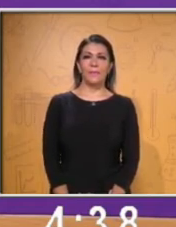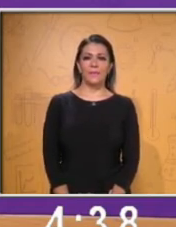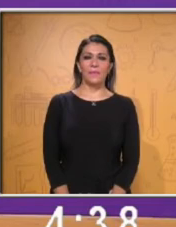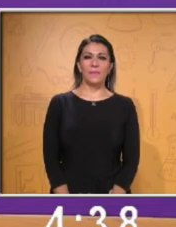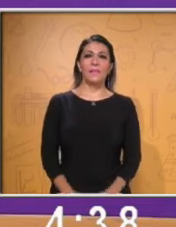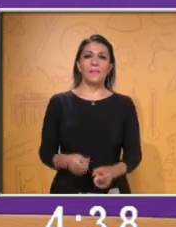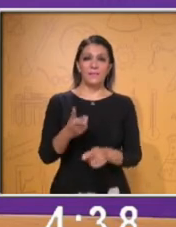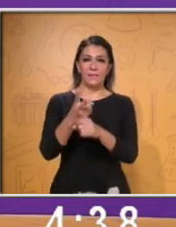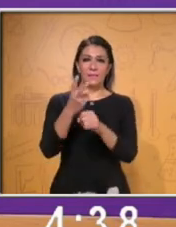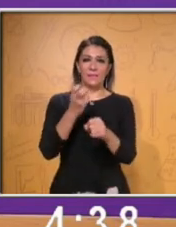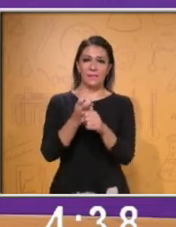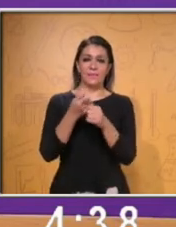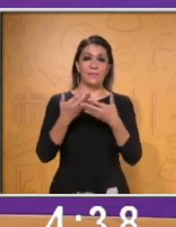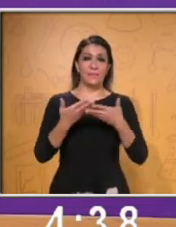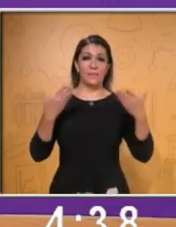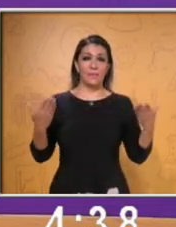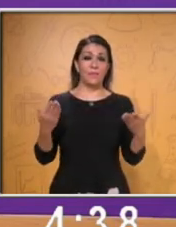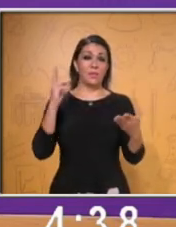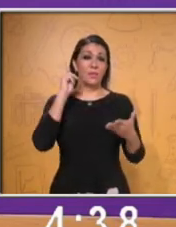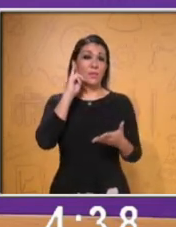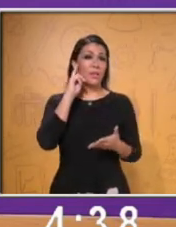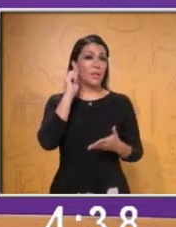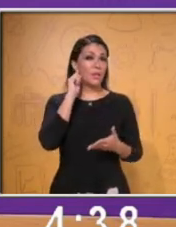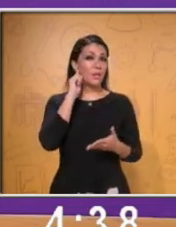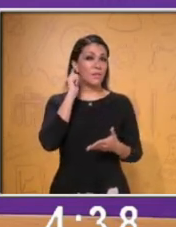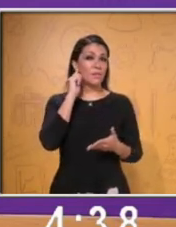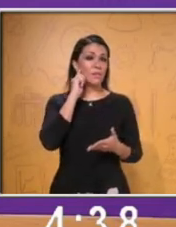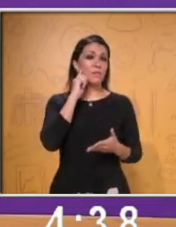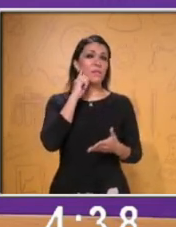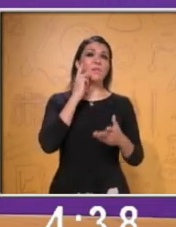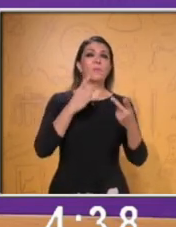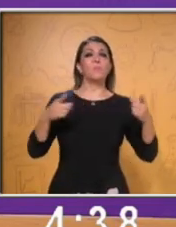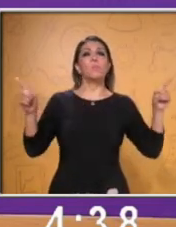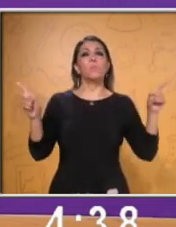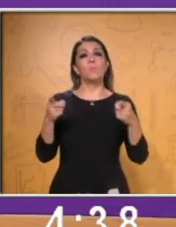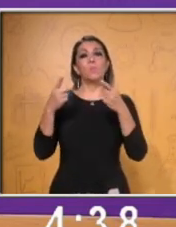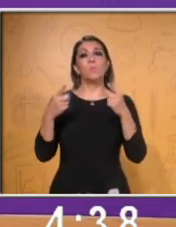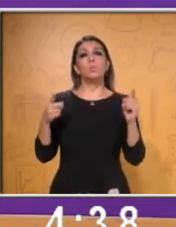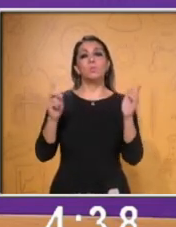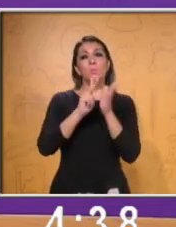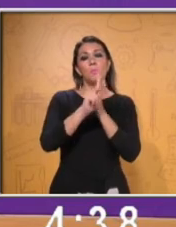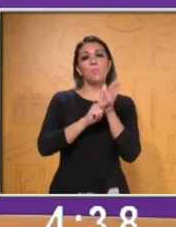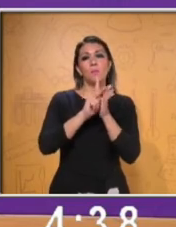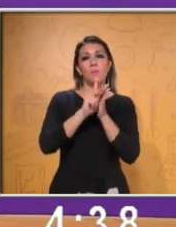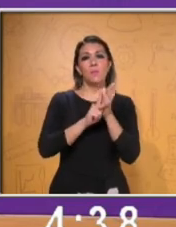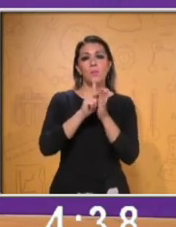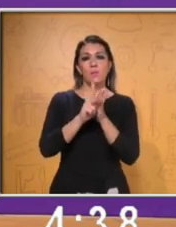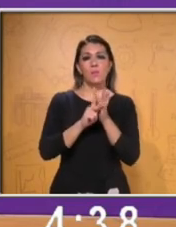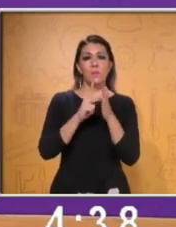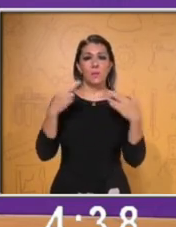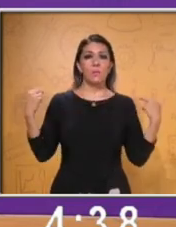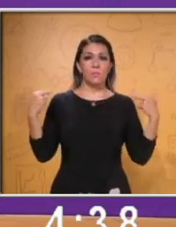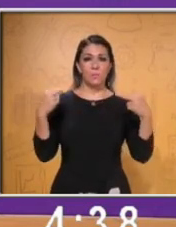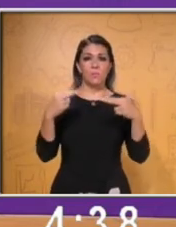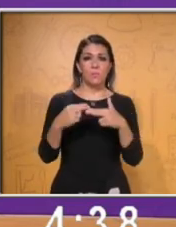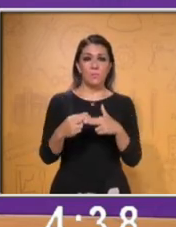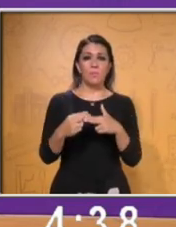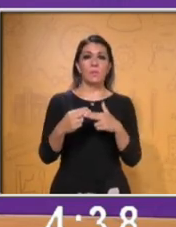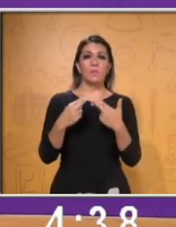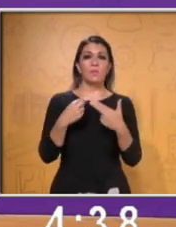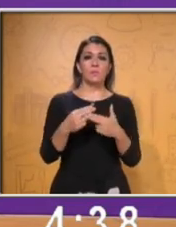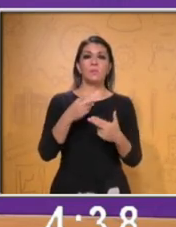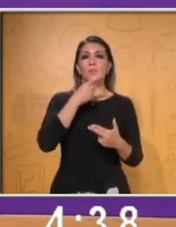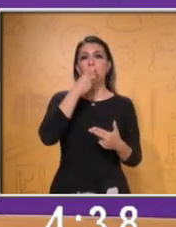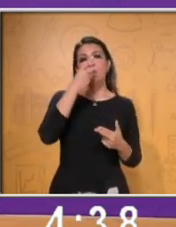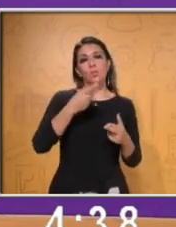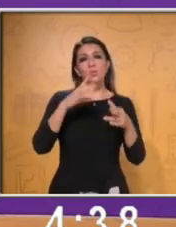Te invito ahora a escuchar un audio acerca del maestro Stephen Sutherland. En la clase pasada, si recuerdas, nos estaba hablando de la